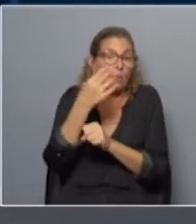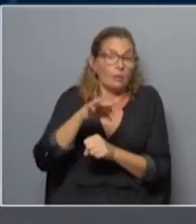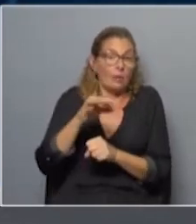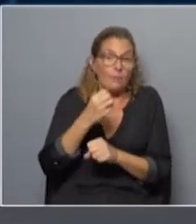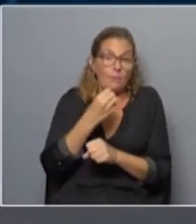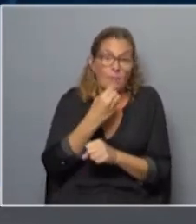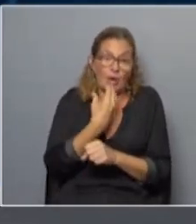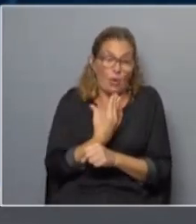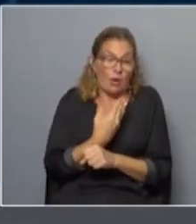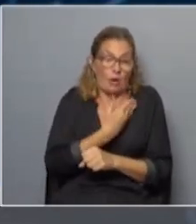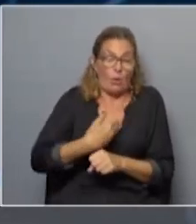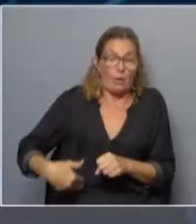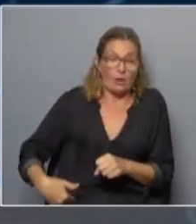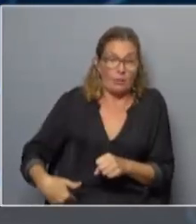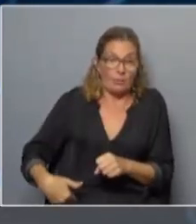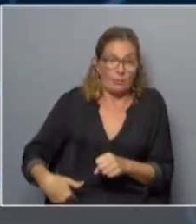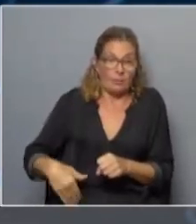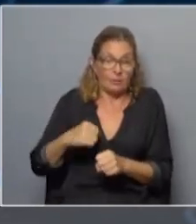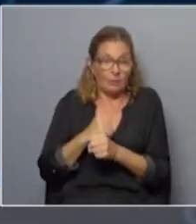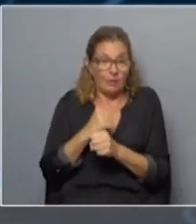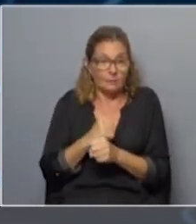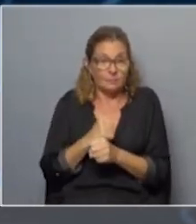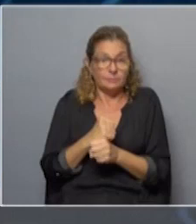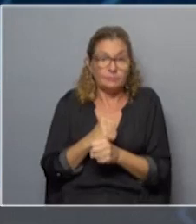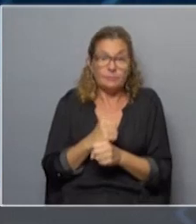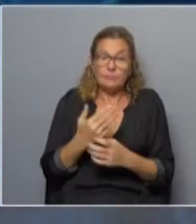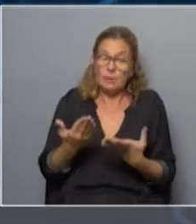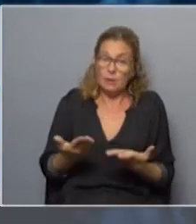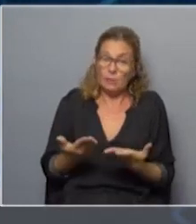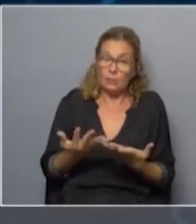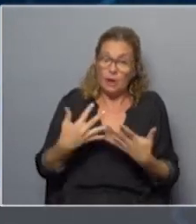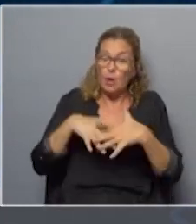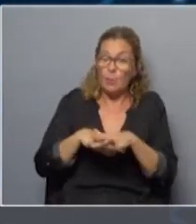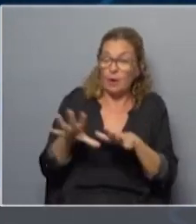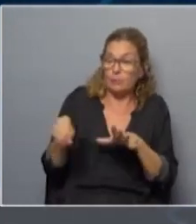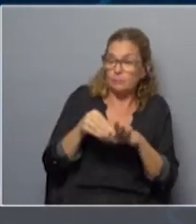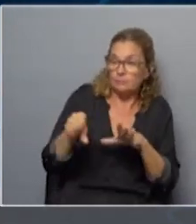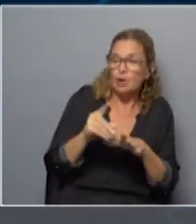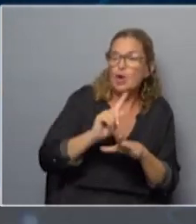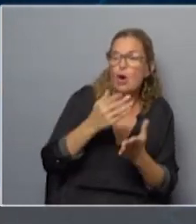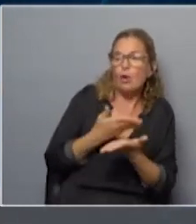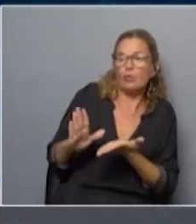mejorar su capacidad de gobierno y su capacidad de gobierno mejora incorporando, no excluyendo.